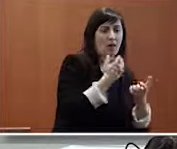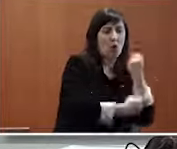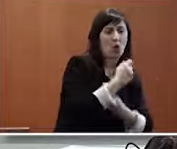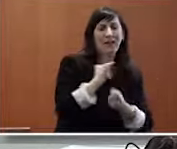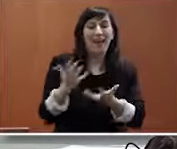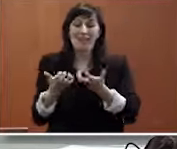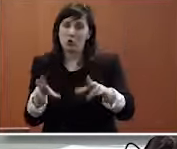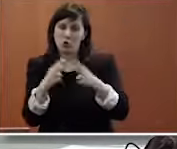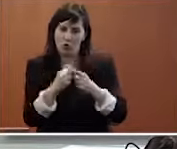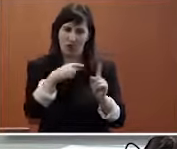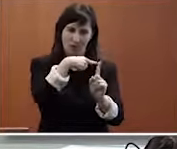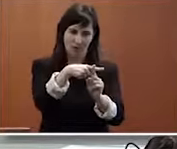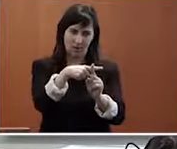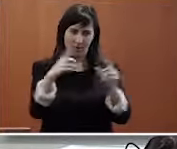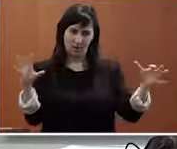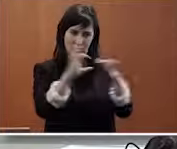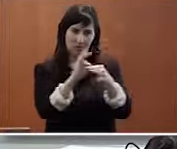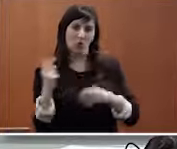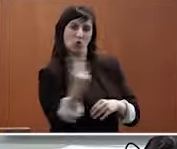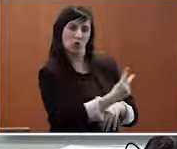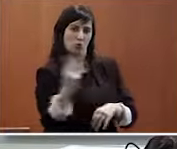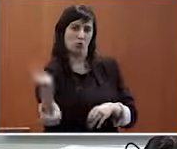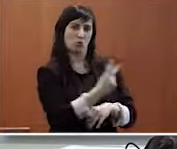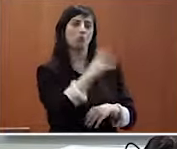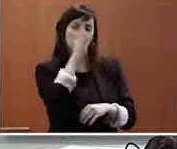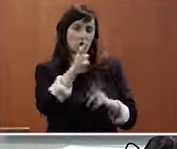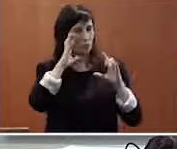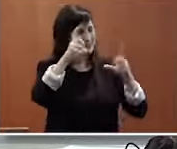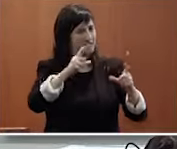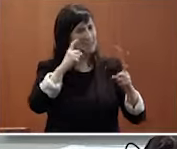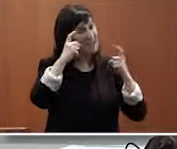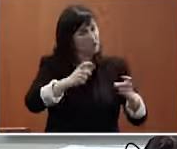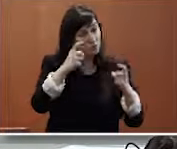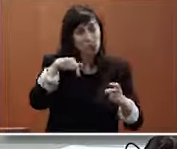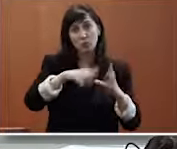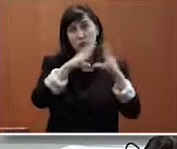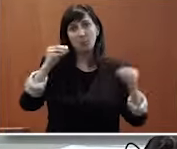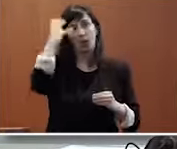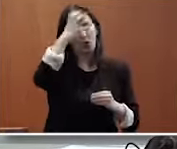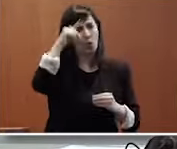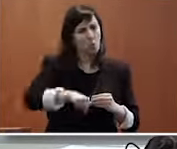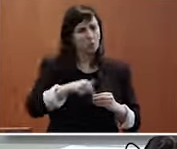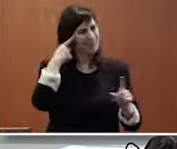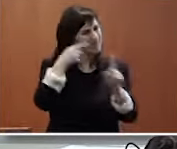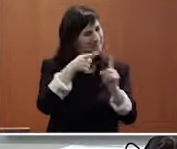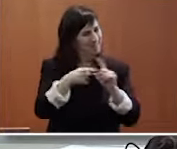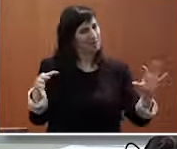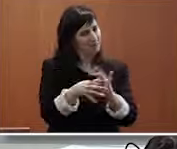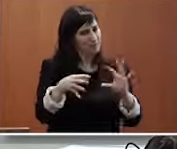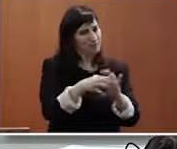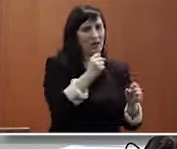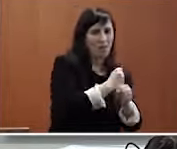e a ese objetivo van dirigidos os esforzos que está realizando a Universidade de La Coruña en general e o Consello Social